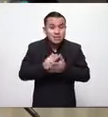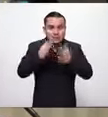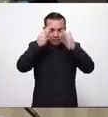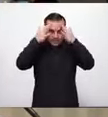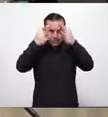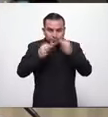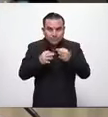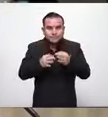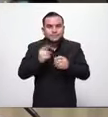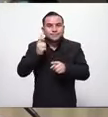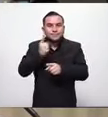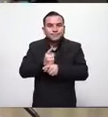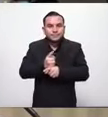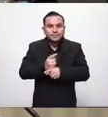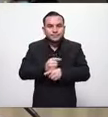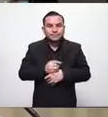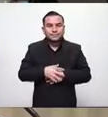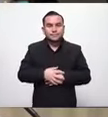correctas.